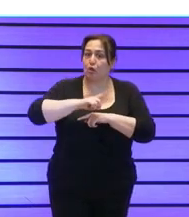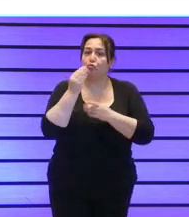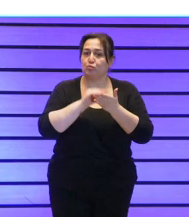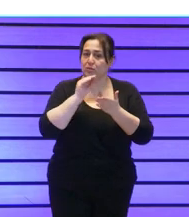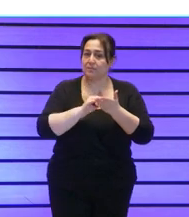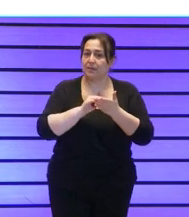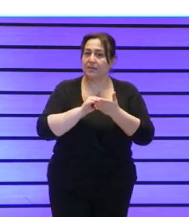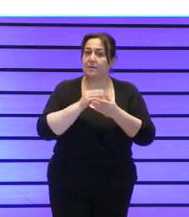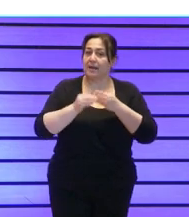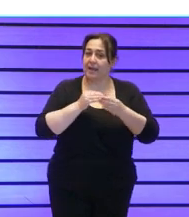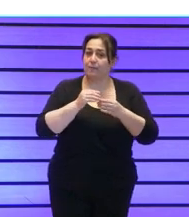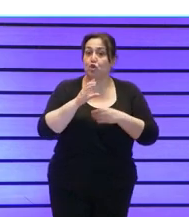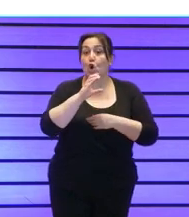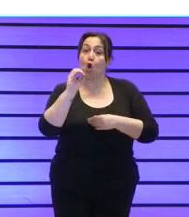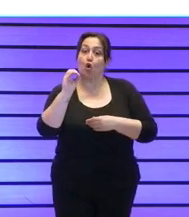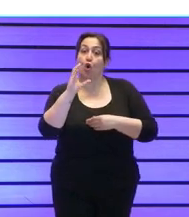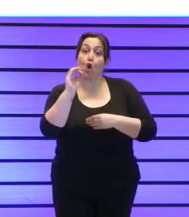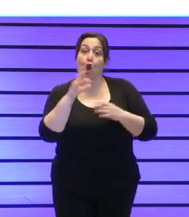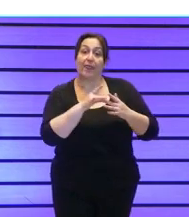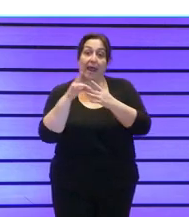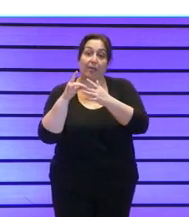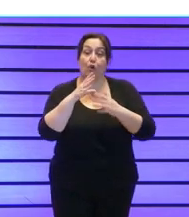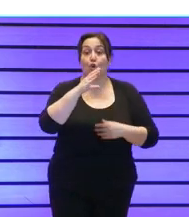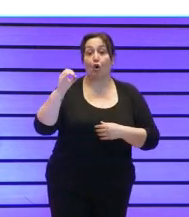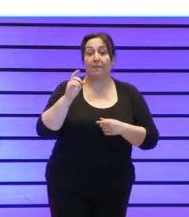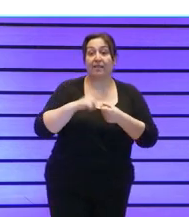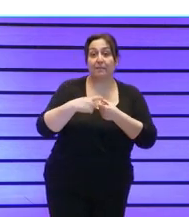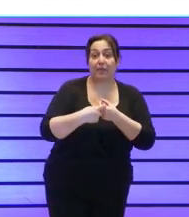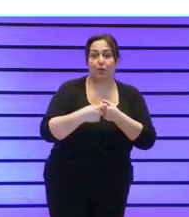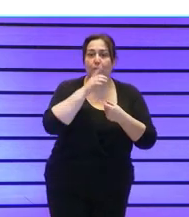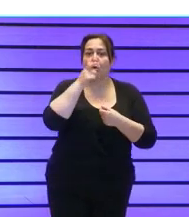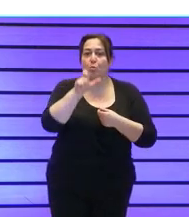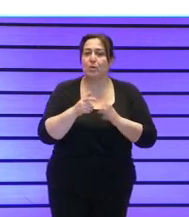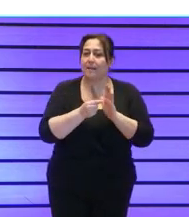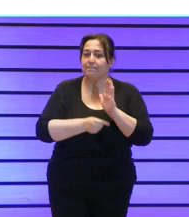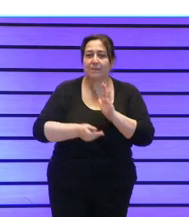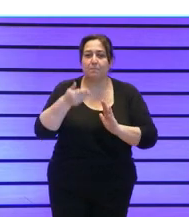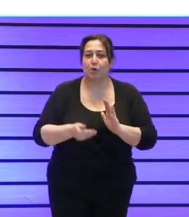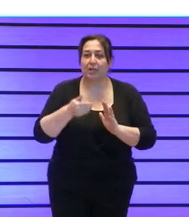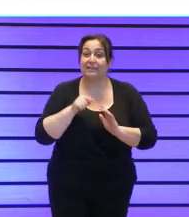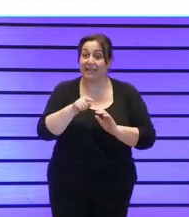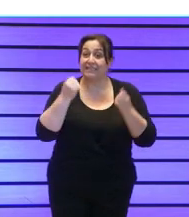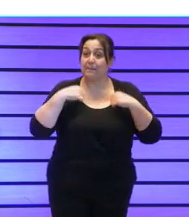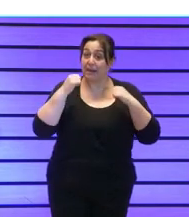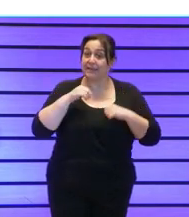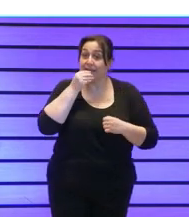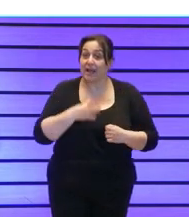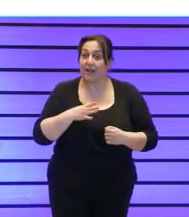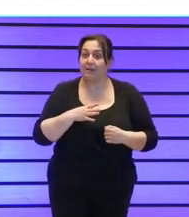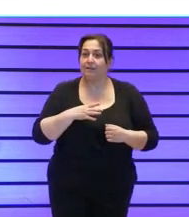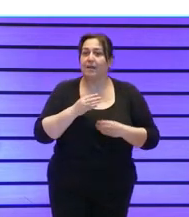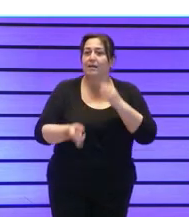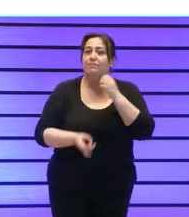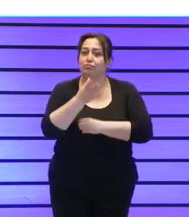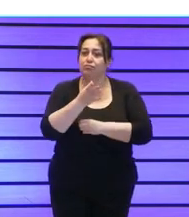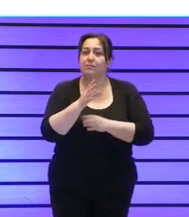que es el co-liderazgo, coparticipación, porque una de las claves fundamentales también es que esta buena práctica ha generado una